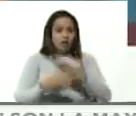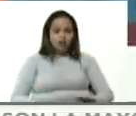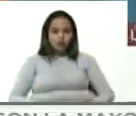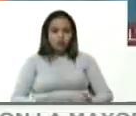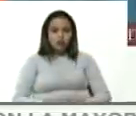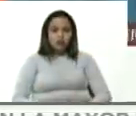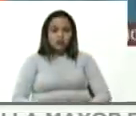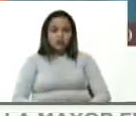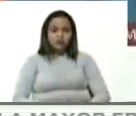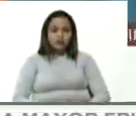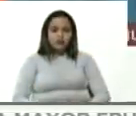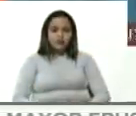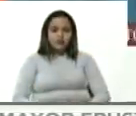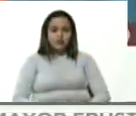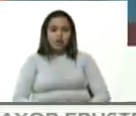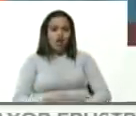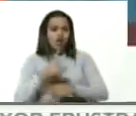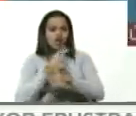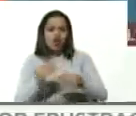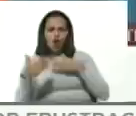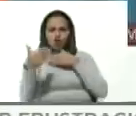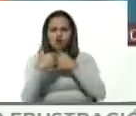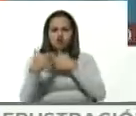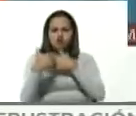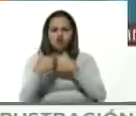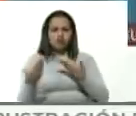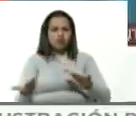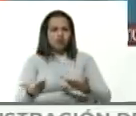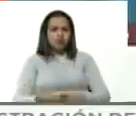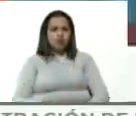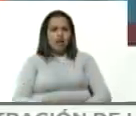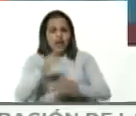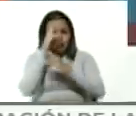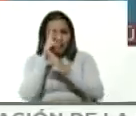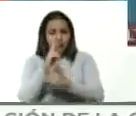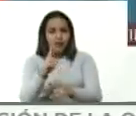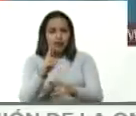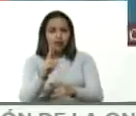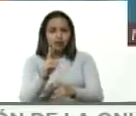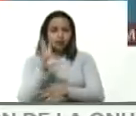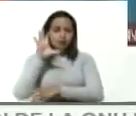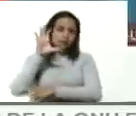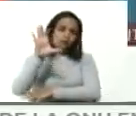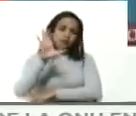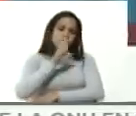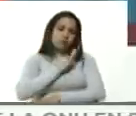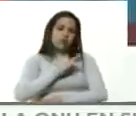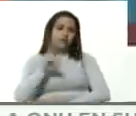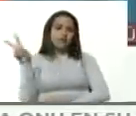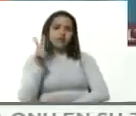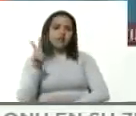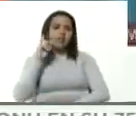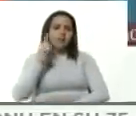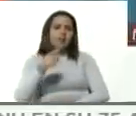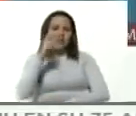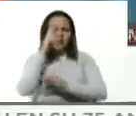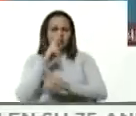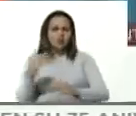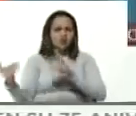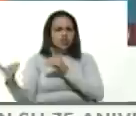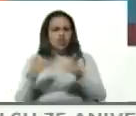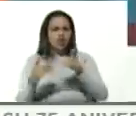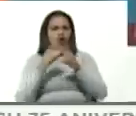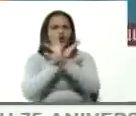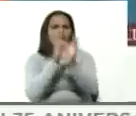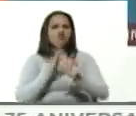no a la agresión de ninguna de las partes sino al respeto a la soberanía venezolana y al respeto al diálogo como la herramienta